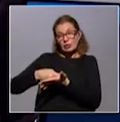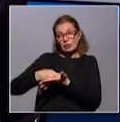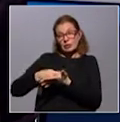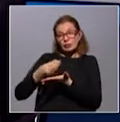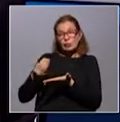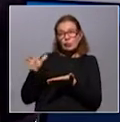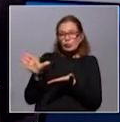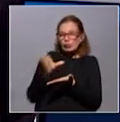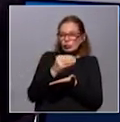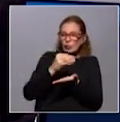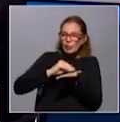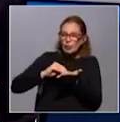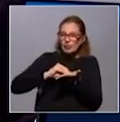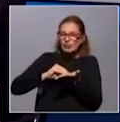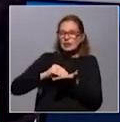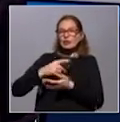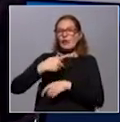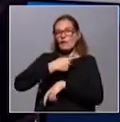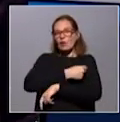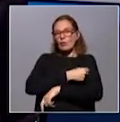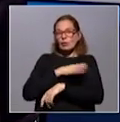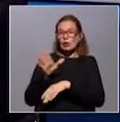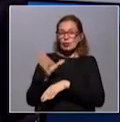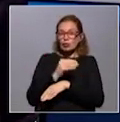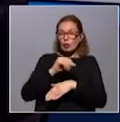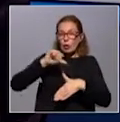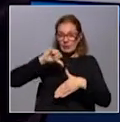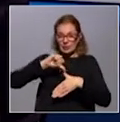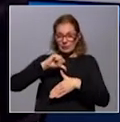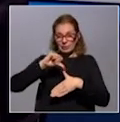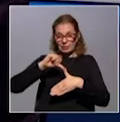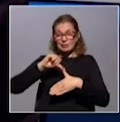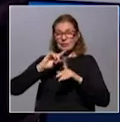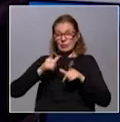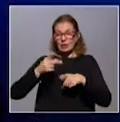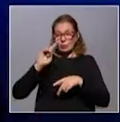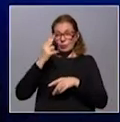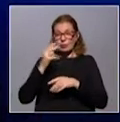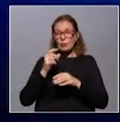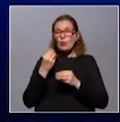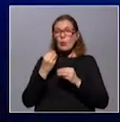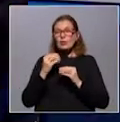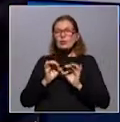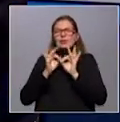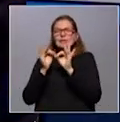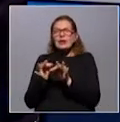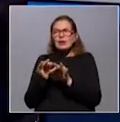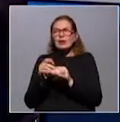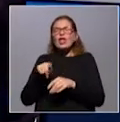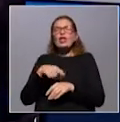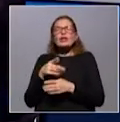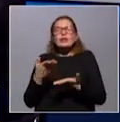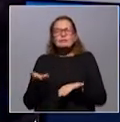suministrando todo el paquete de vacunas para América Latina y el Caribe, incluyendo Uruguay. ¿Cuándo van a llegar y de dónde? Bien,